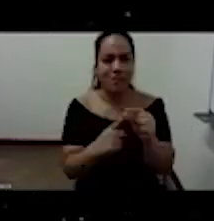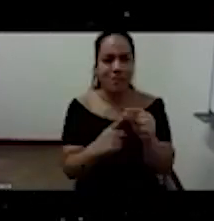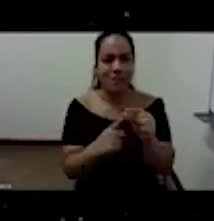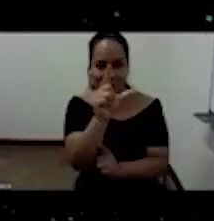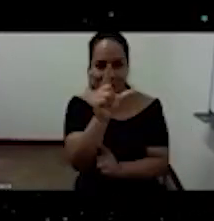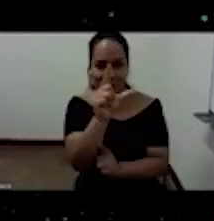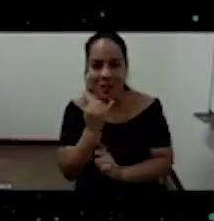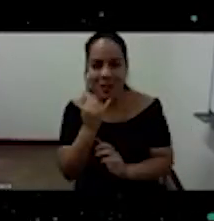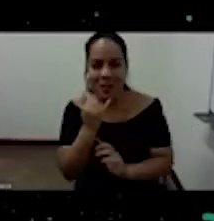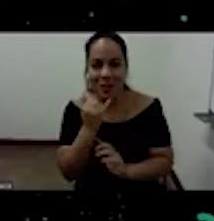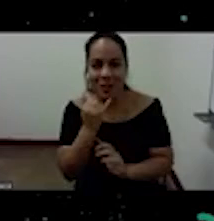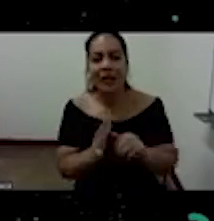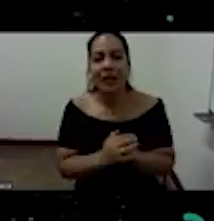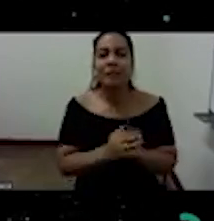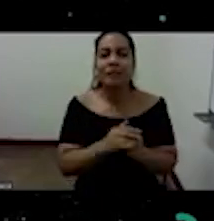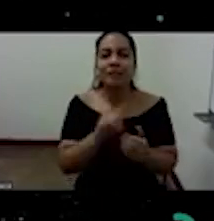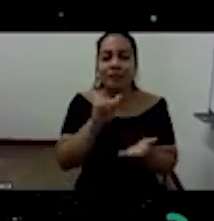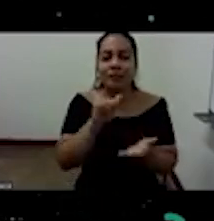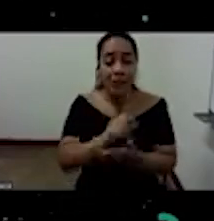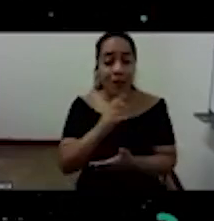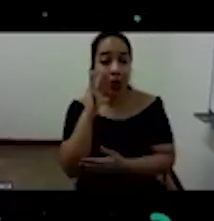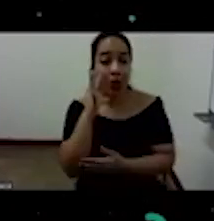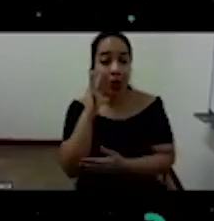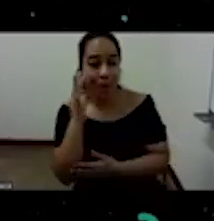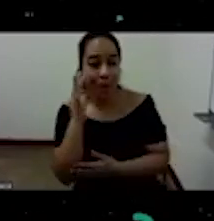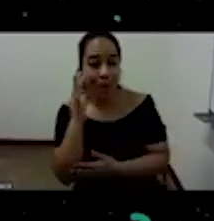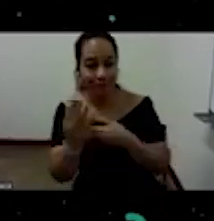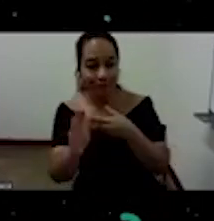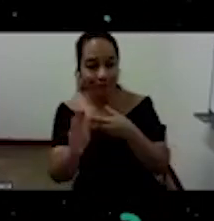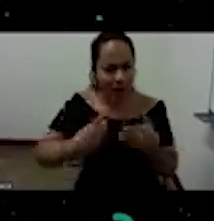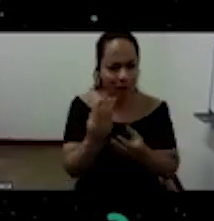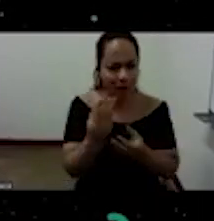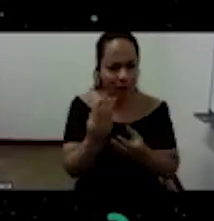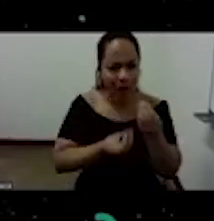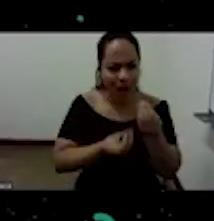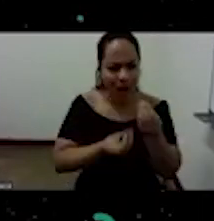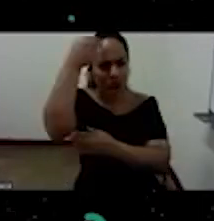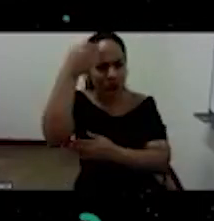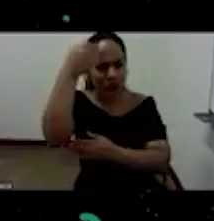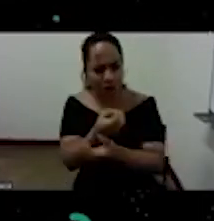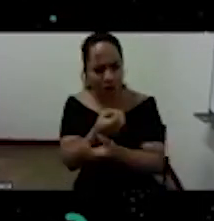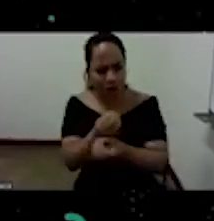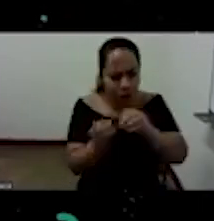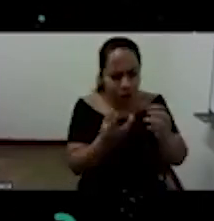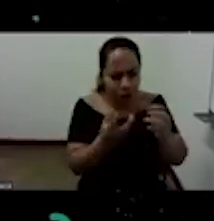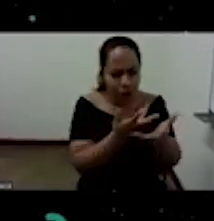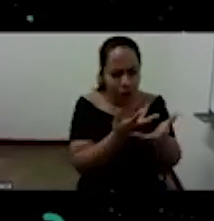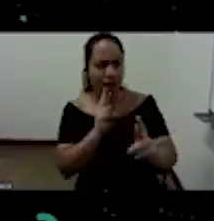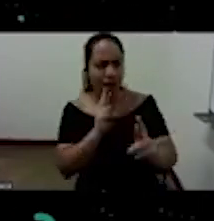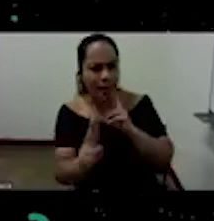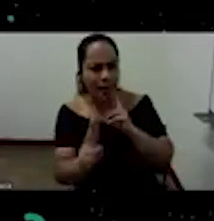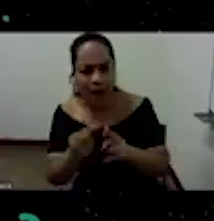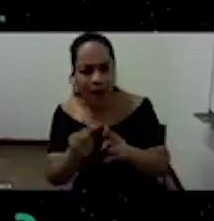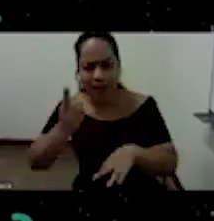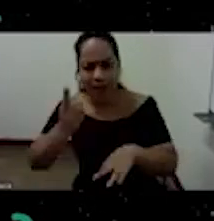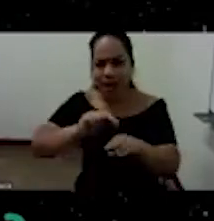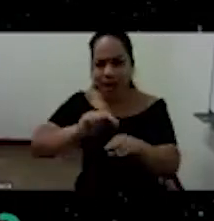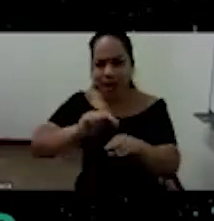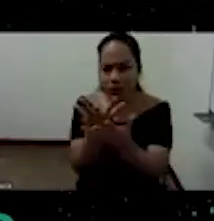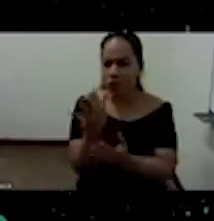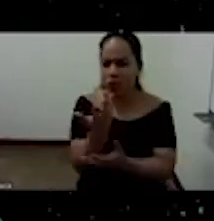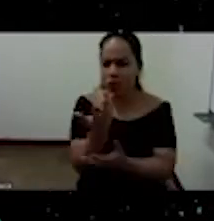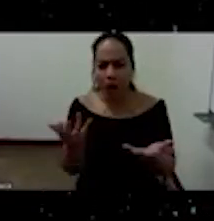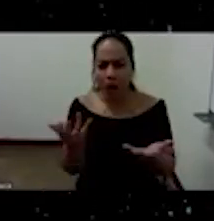que constituye el desarrollo histórico, la relación con la naturaleza. Entonces,